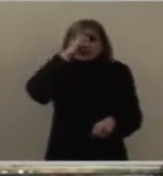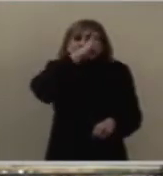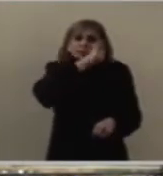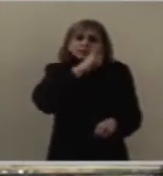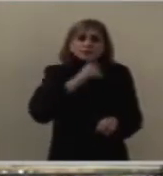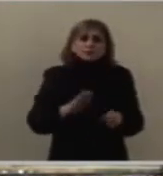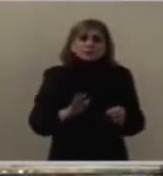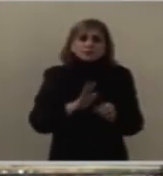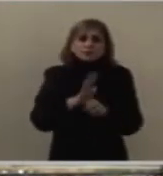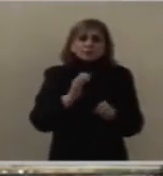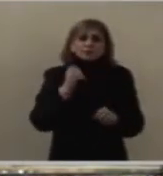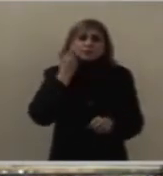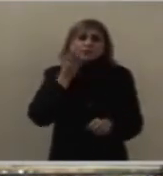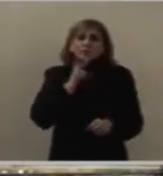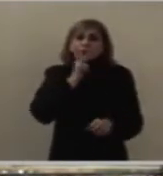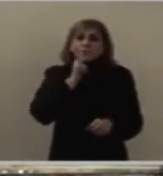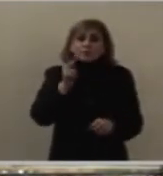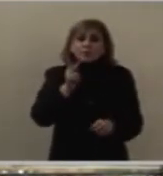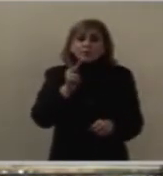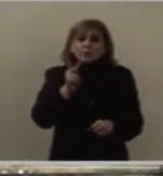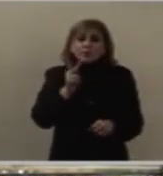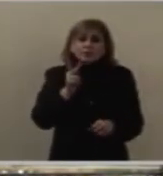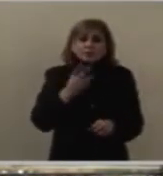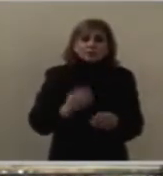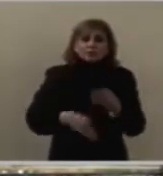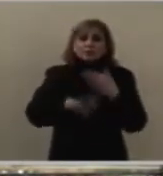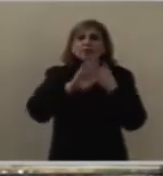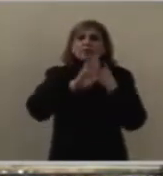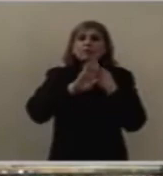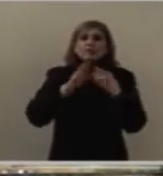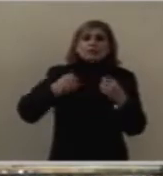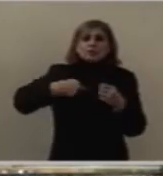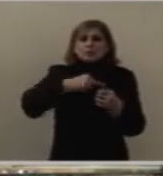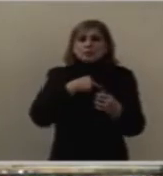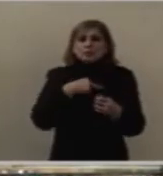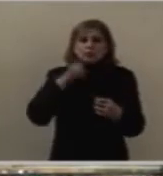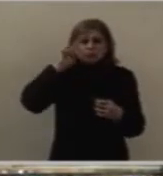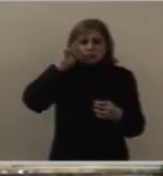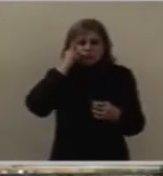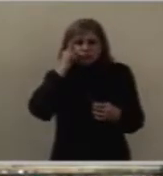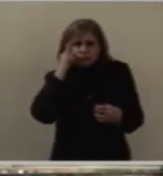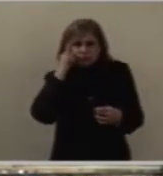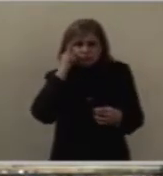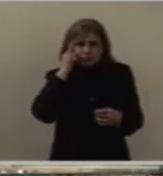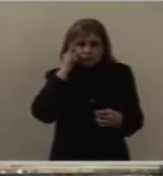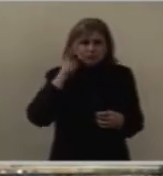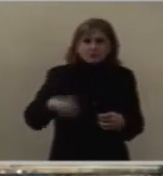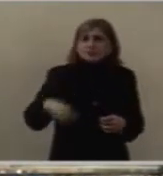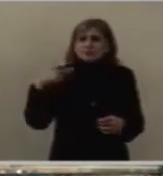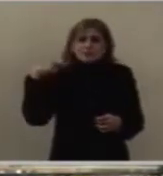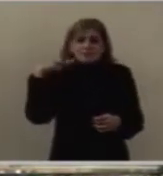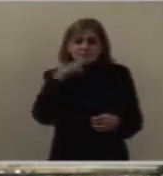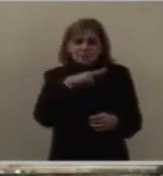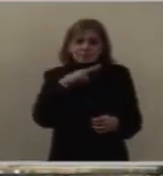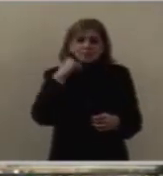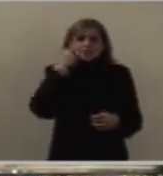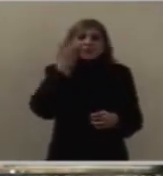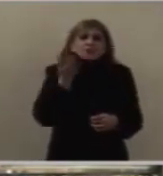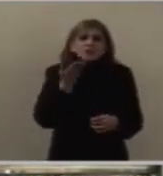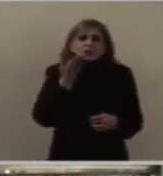palabra ofensiva hace que hierva nuestra sangre y queremos venganza.